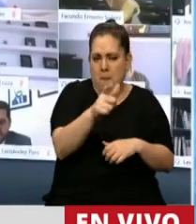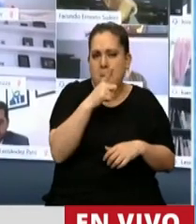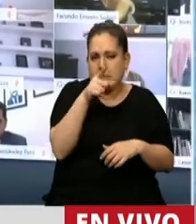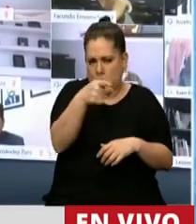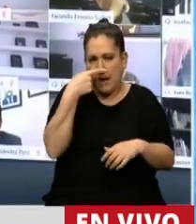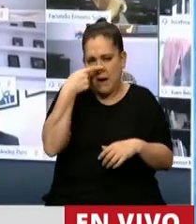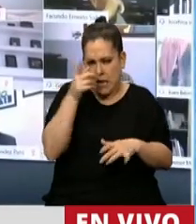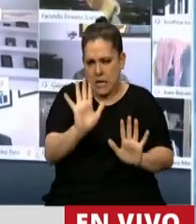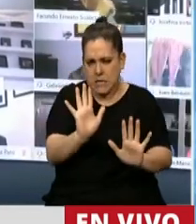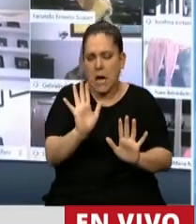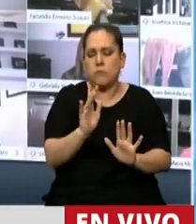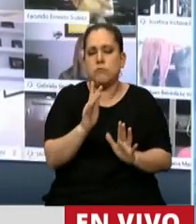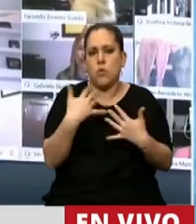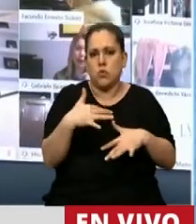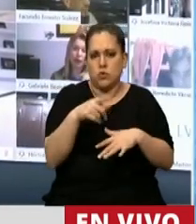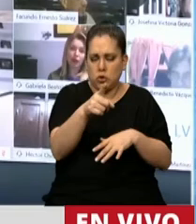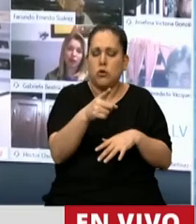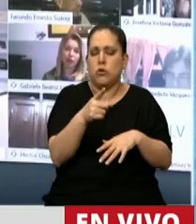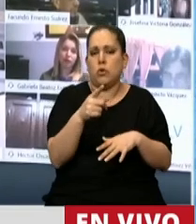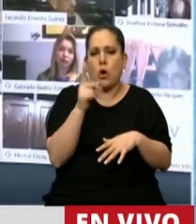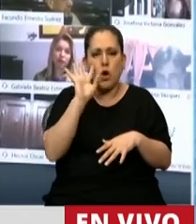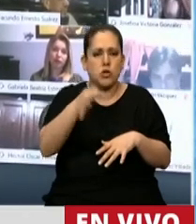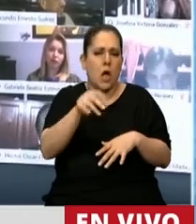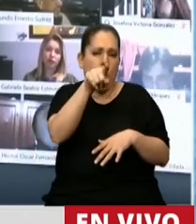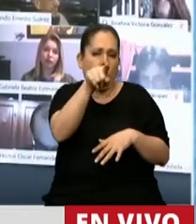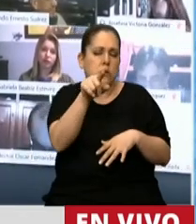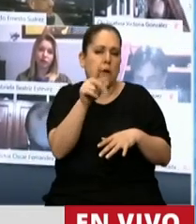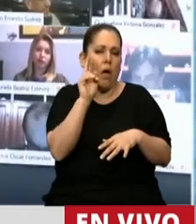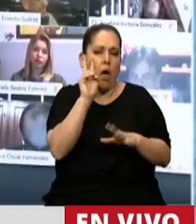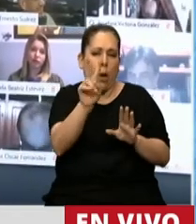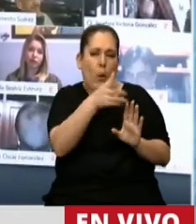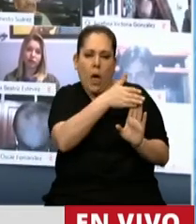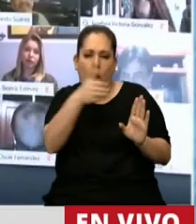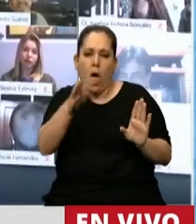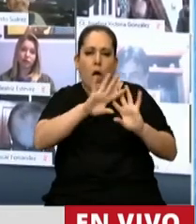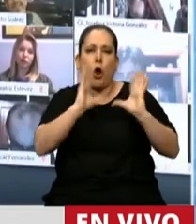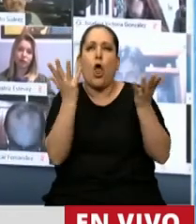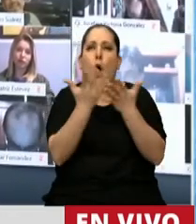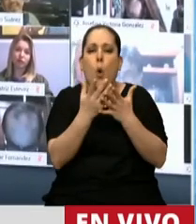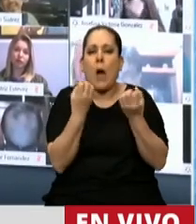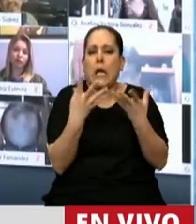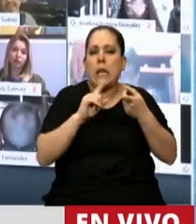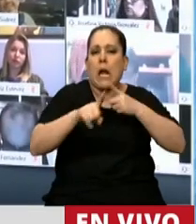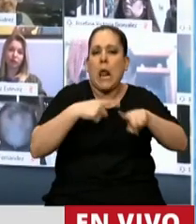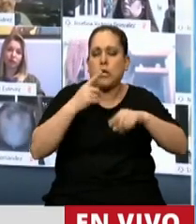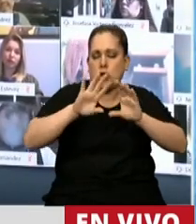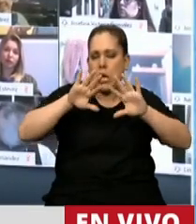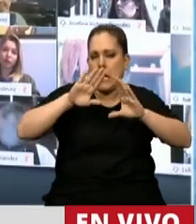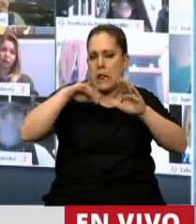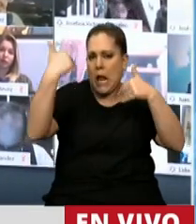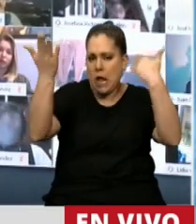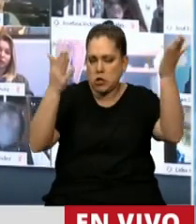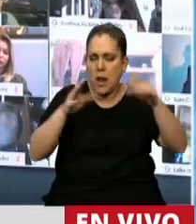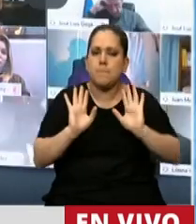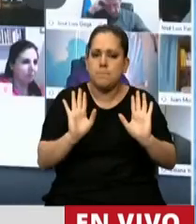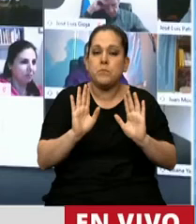le va a interesar mucho, porque yo sé que usted mira todo el tablero global y le interesa mucho las relaciones internacionales. Tenemos una empresa